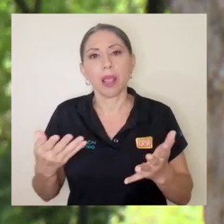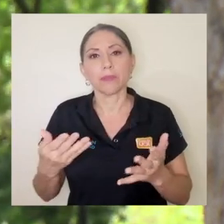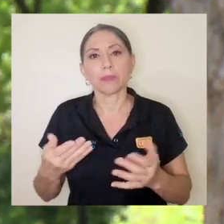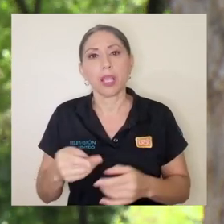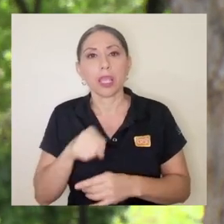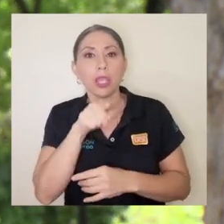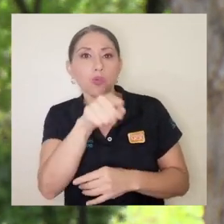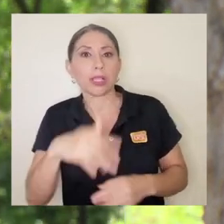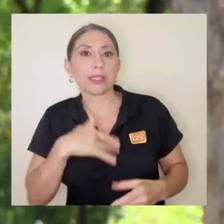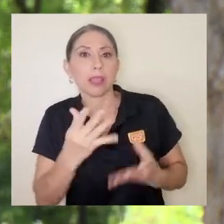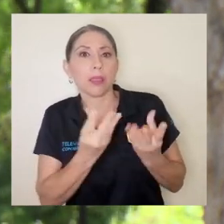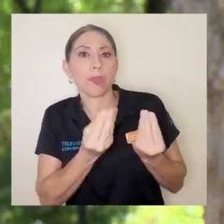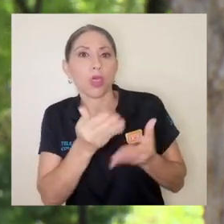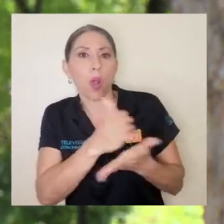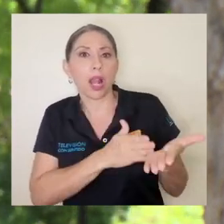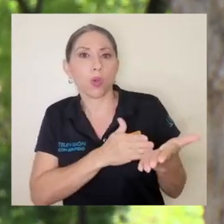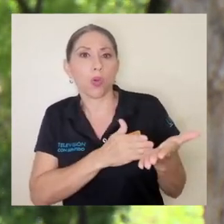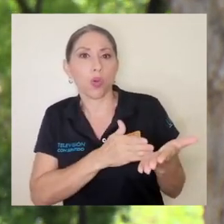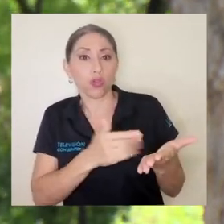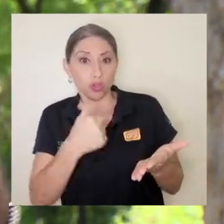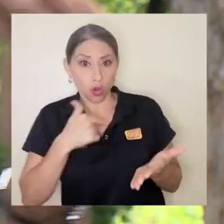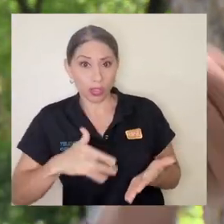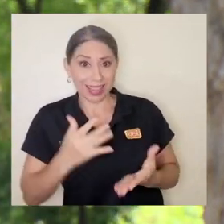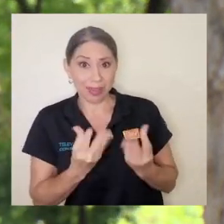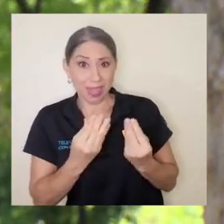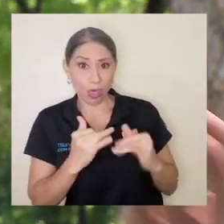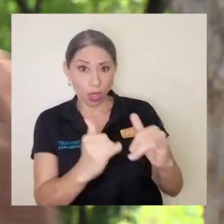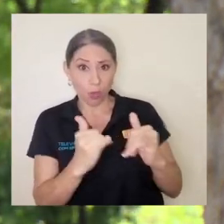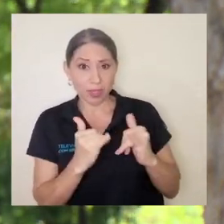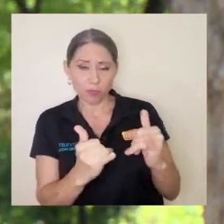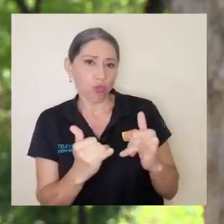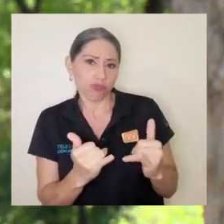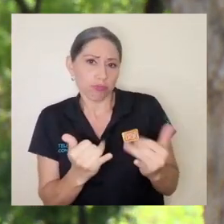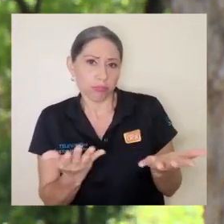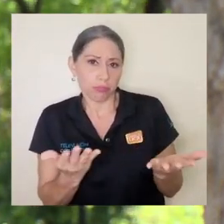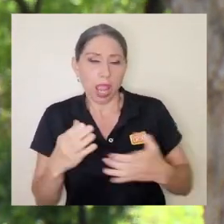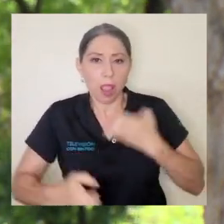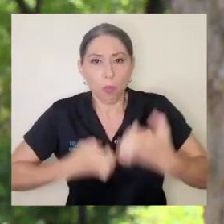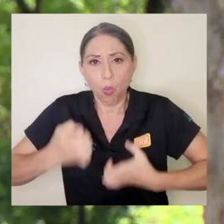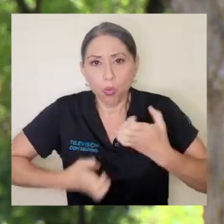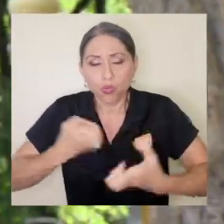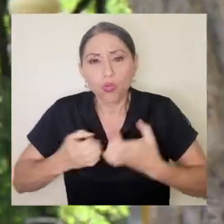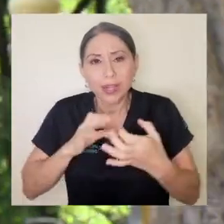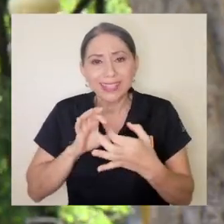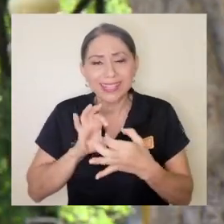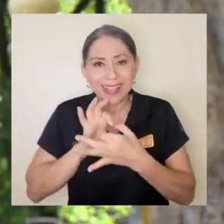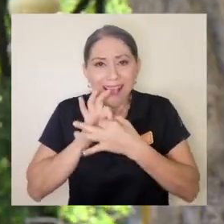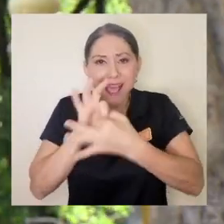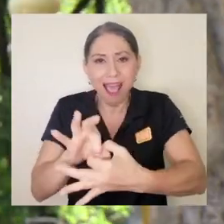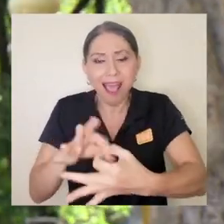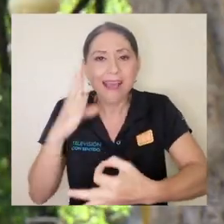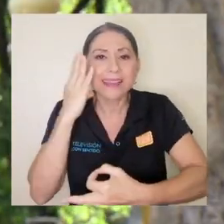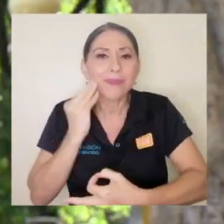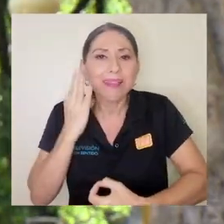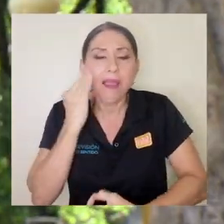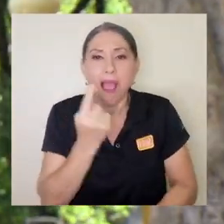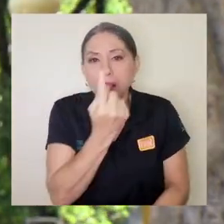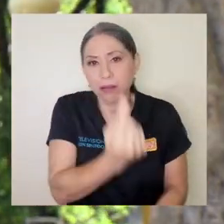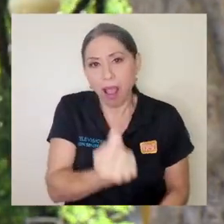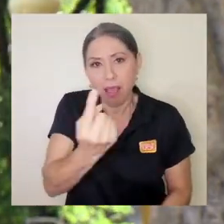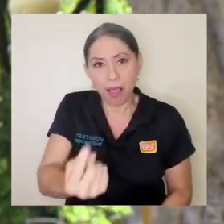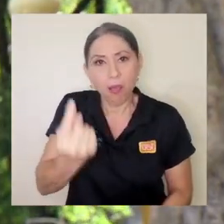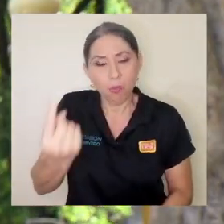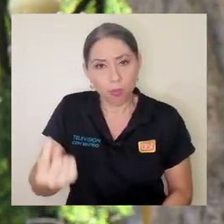necesariamente lo mismo que te puede dar miedo a ti me va a miedo a mí. Las emociones están muy